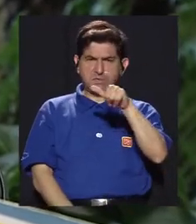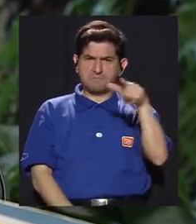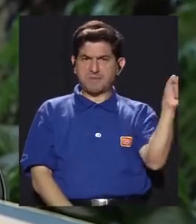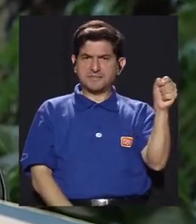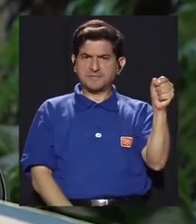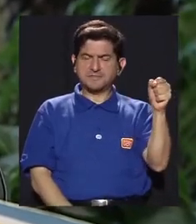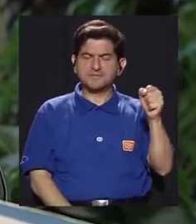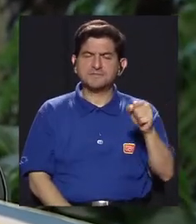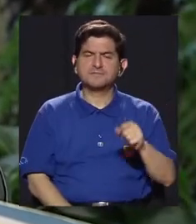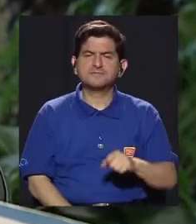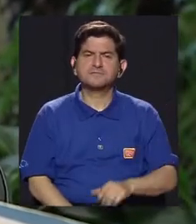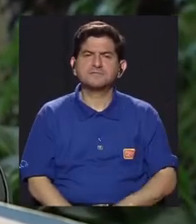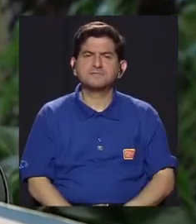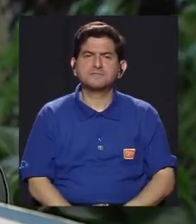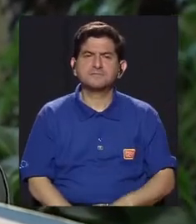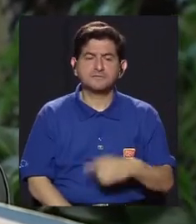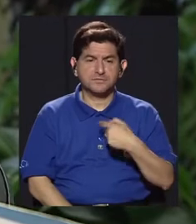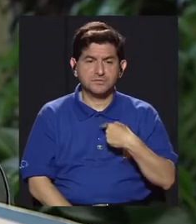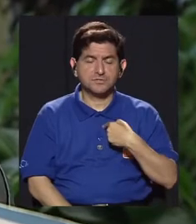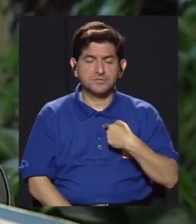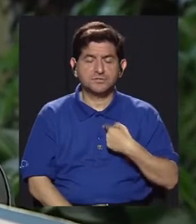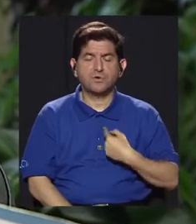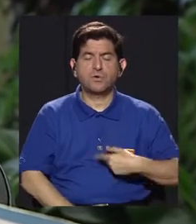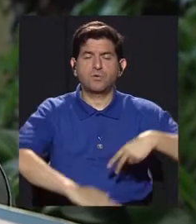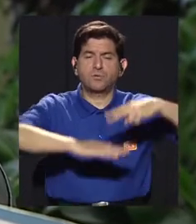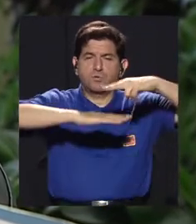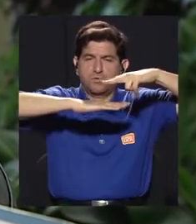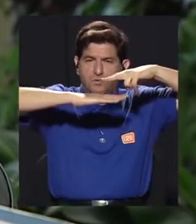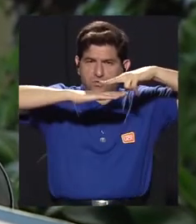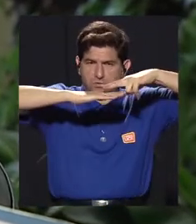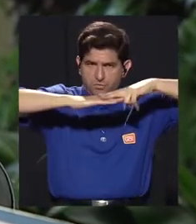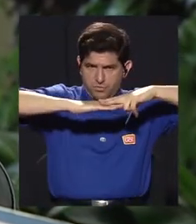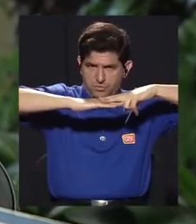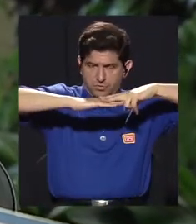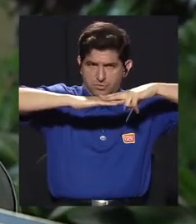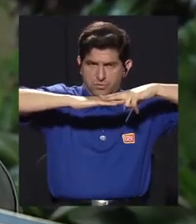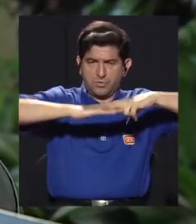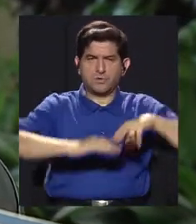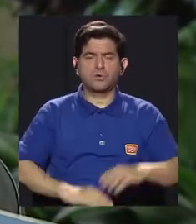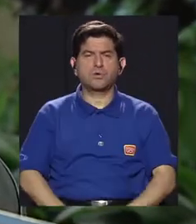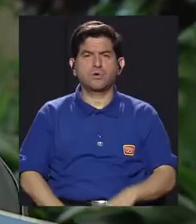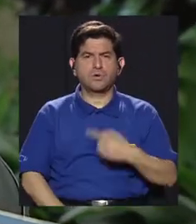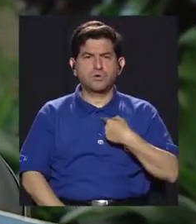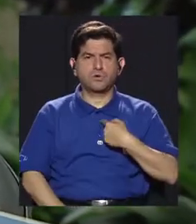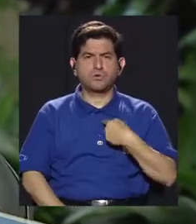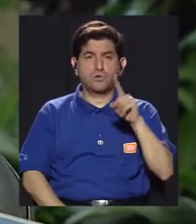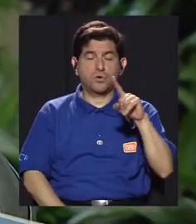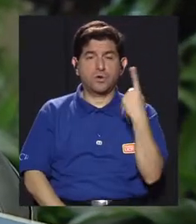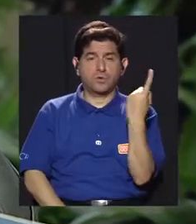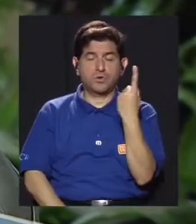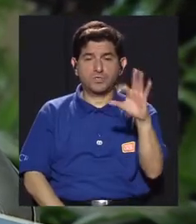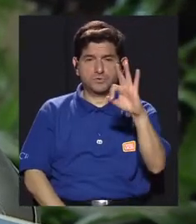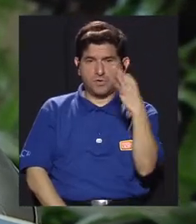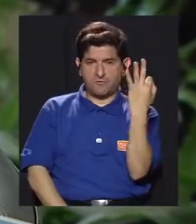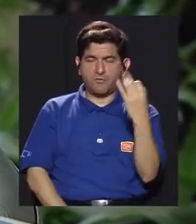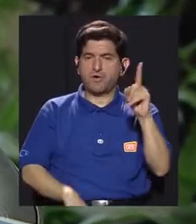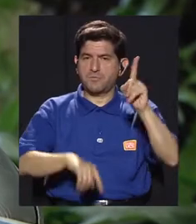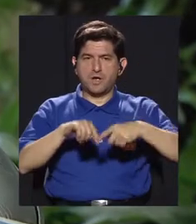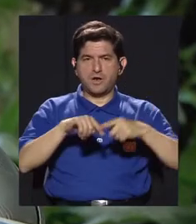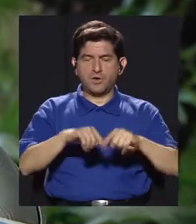cuando yo me acostaba, me acostaba en una sola posición, no podía dar vuelta.